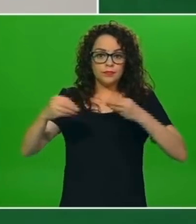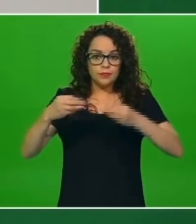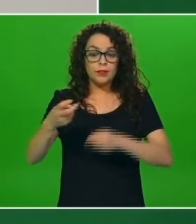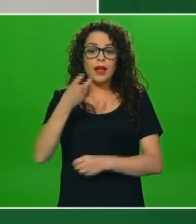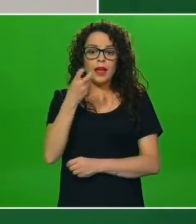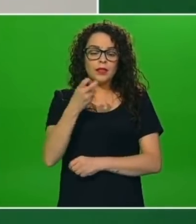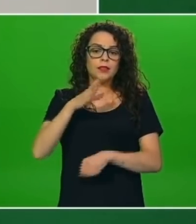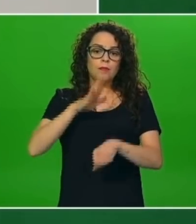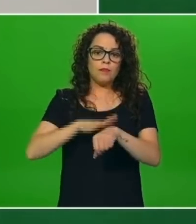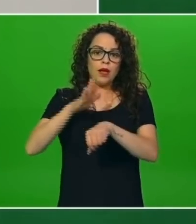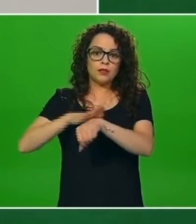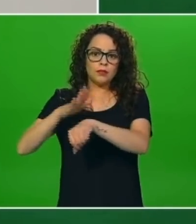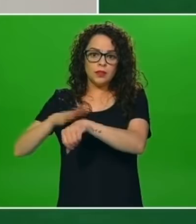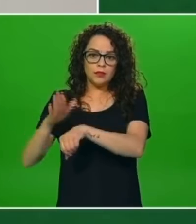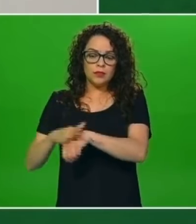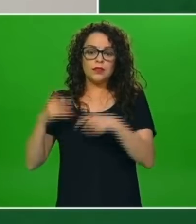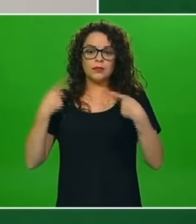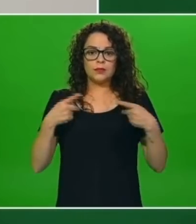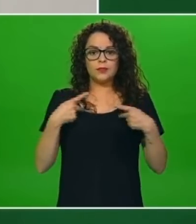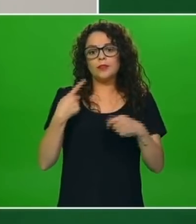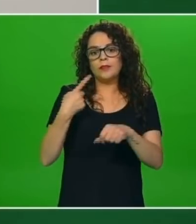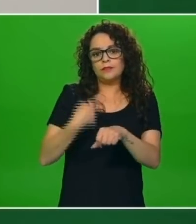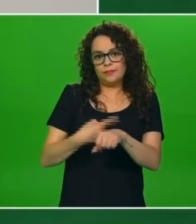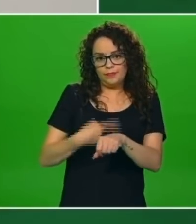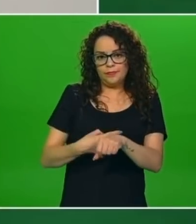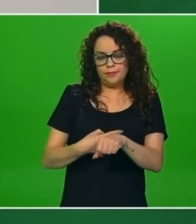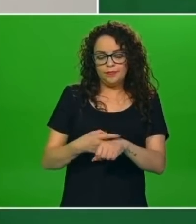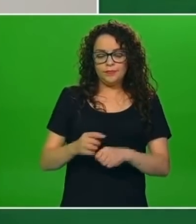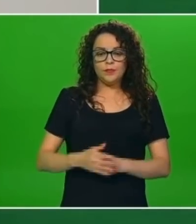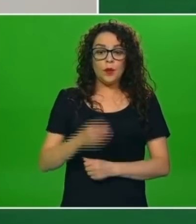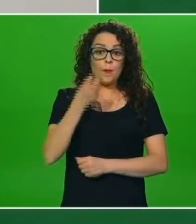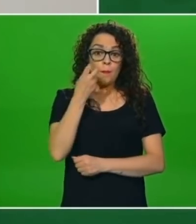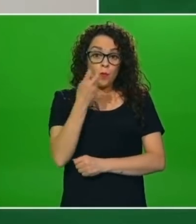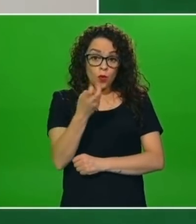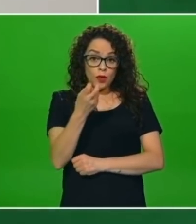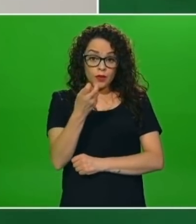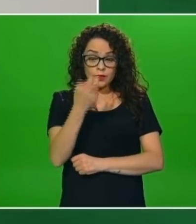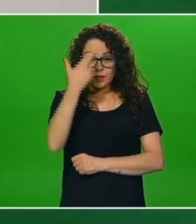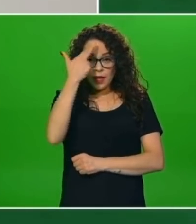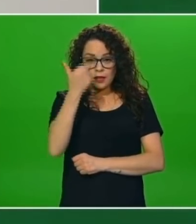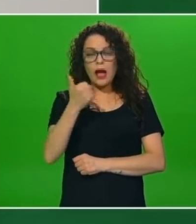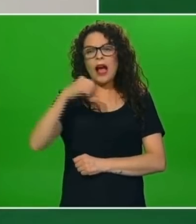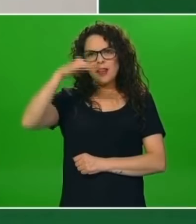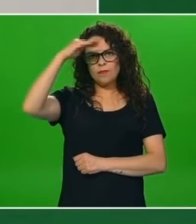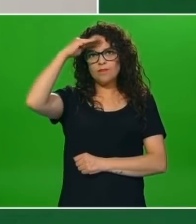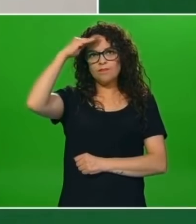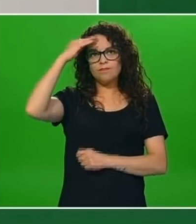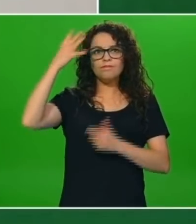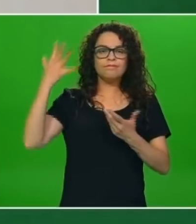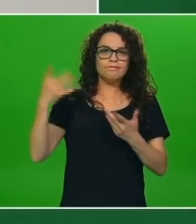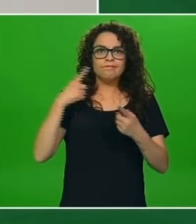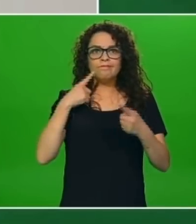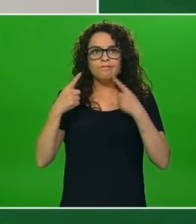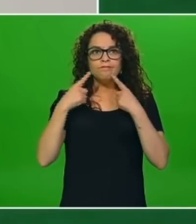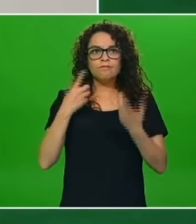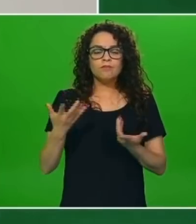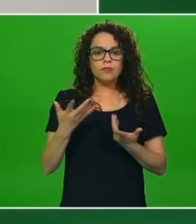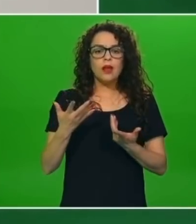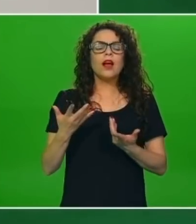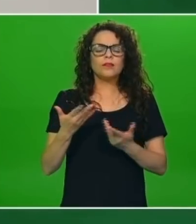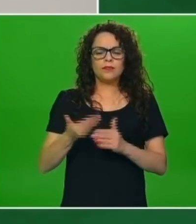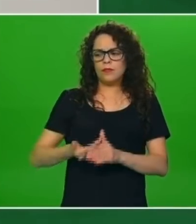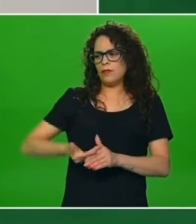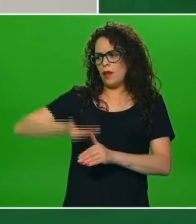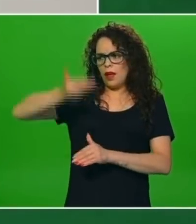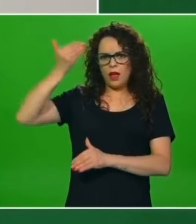incrementar también casos. Y por esa razón se planteó desde un principio, y esto es inclusive